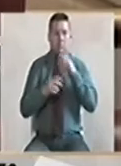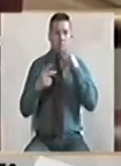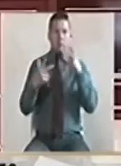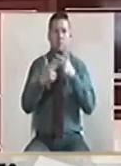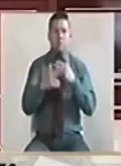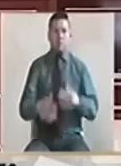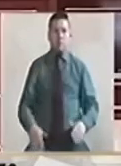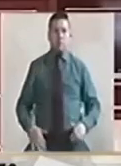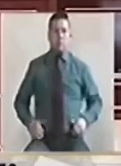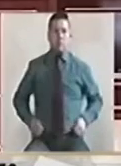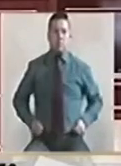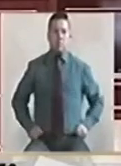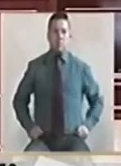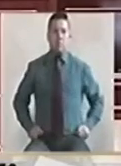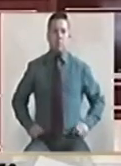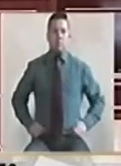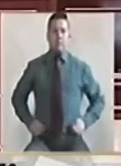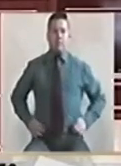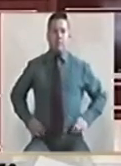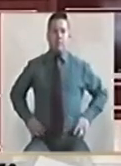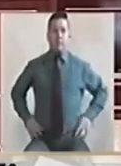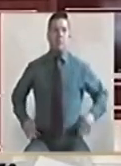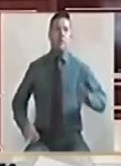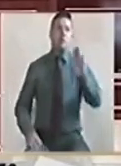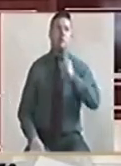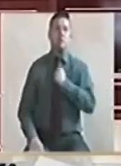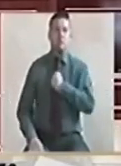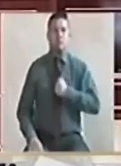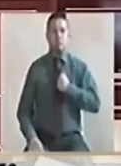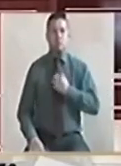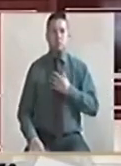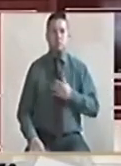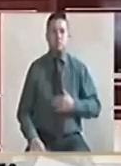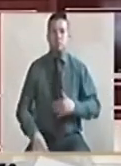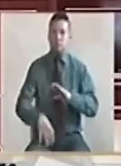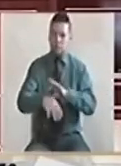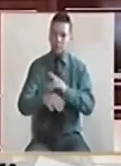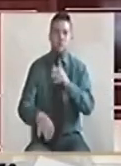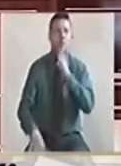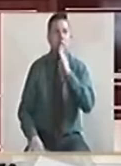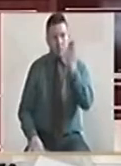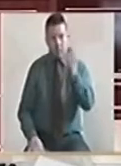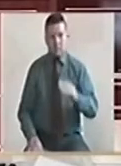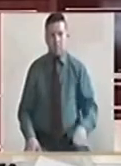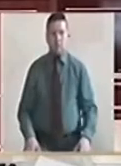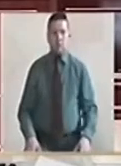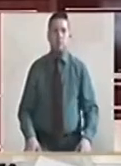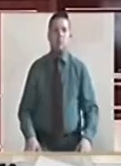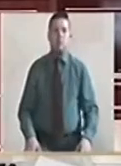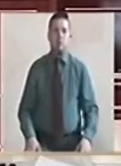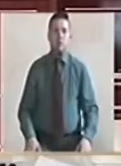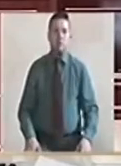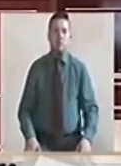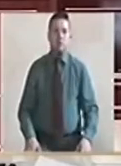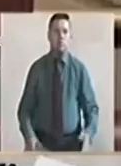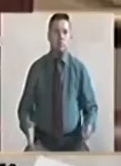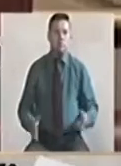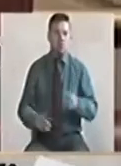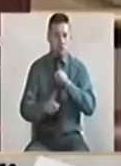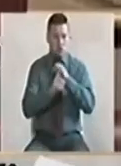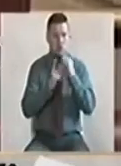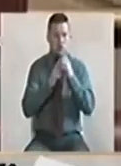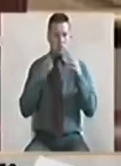¿No tenemos que hablar con ellos? No. Por favor, el sistema del doctor Cuero Valencia. Está la cohesión social.